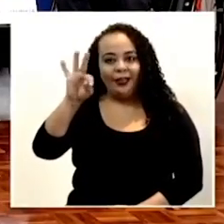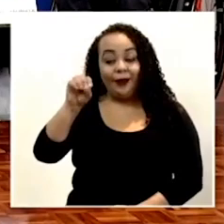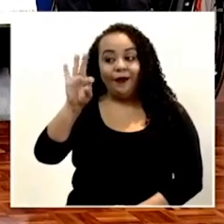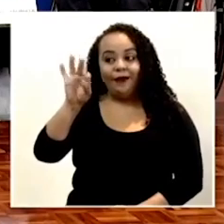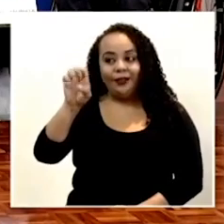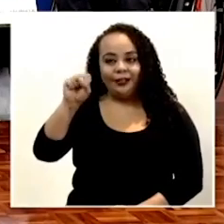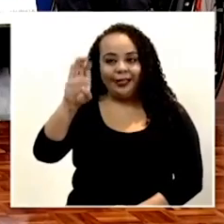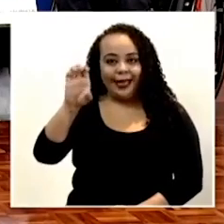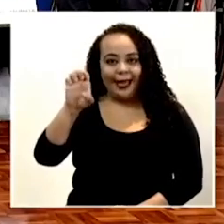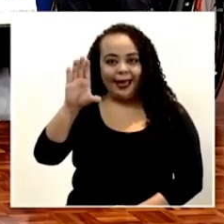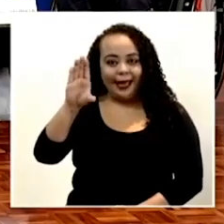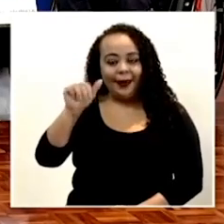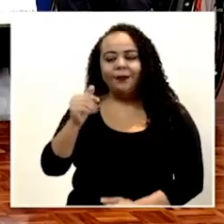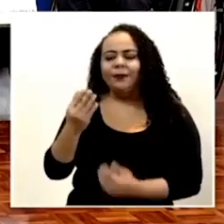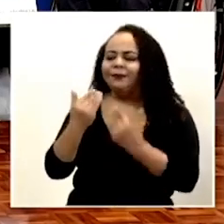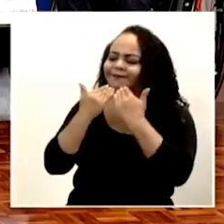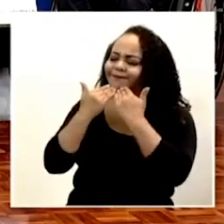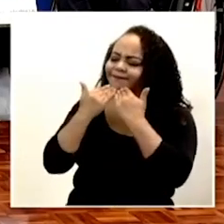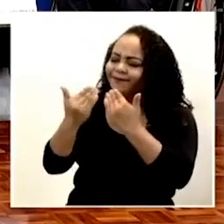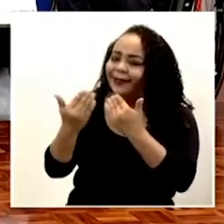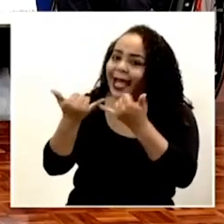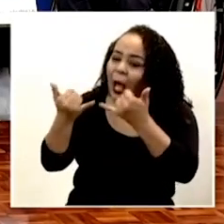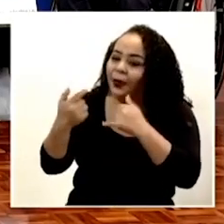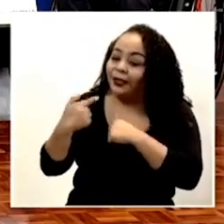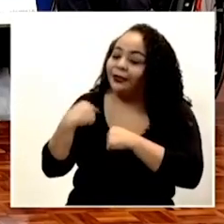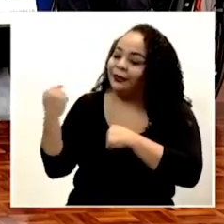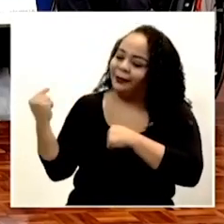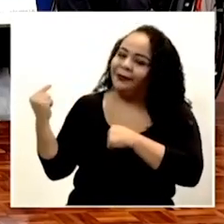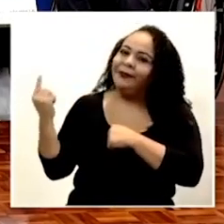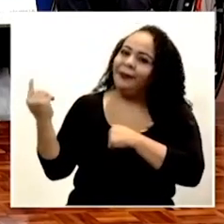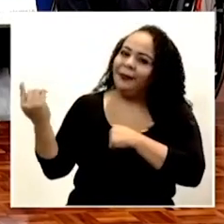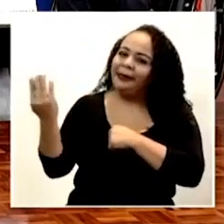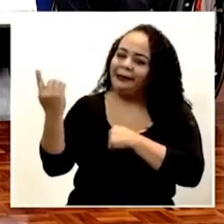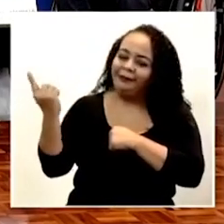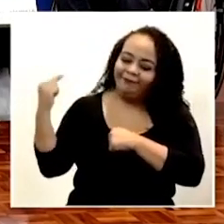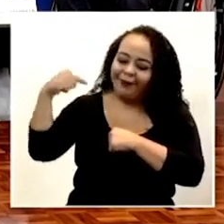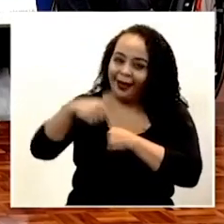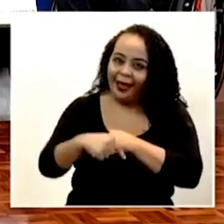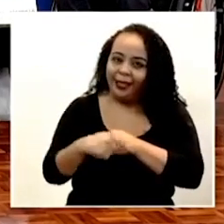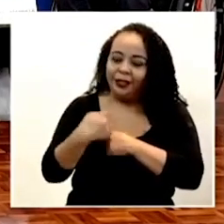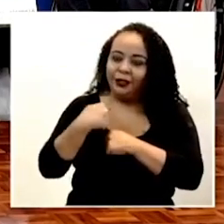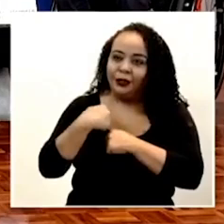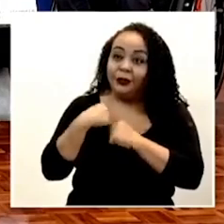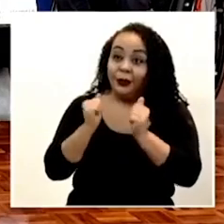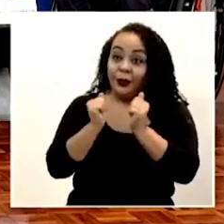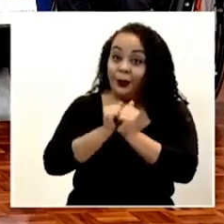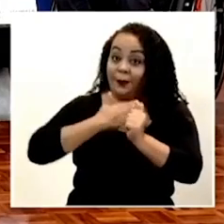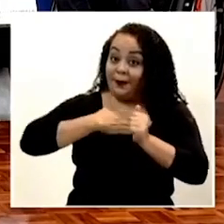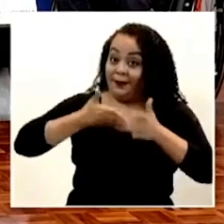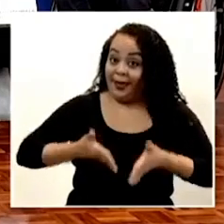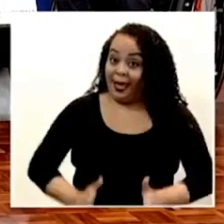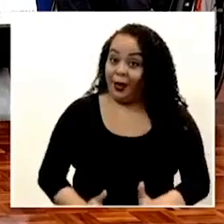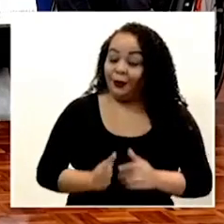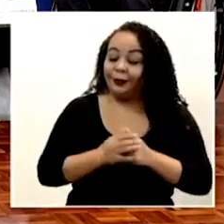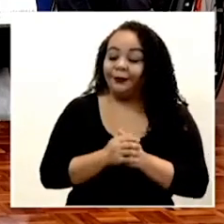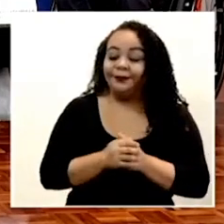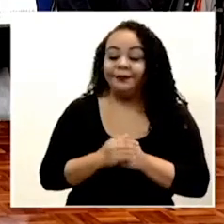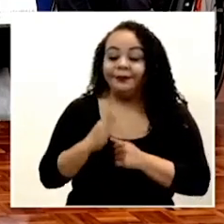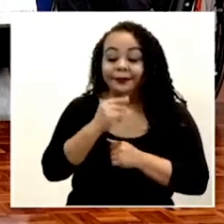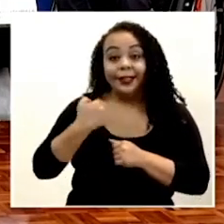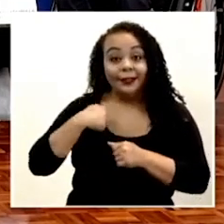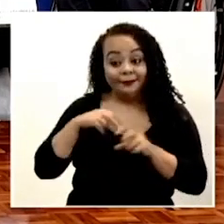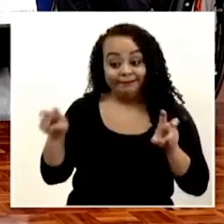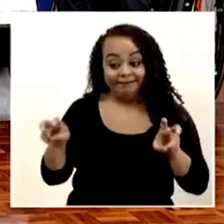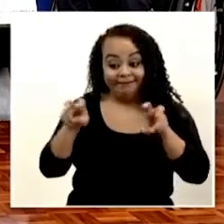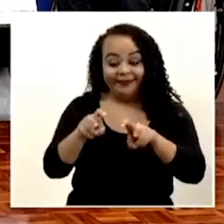Muchísimas gracias. Ahora que venía yo para acá, venía con mi hijo, y cuando nos íbamos a